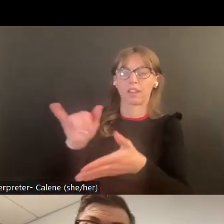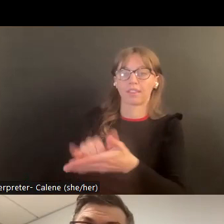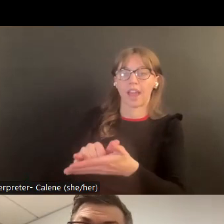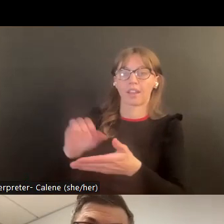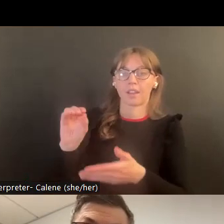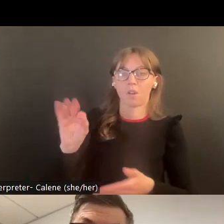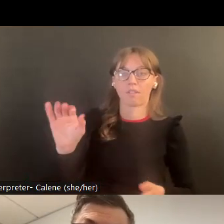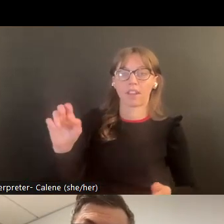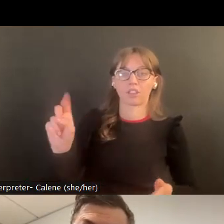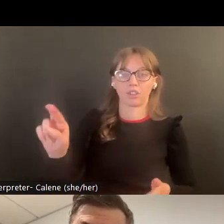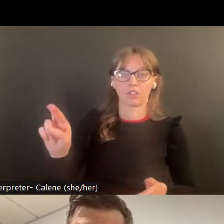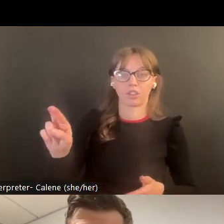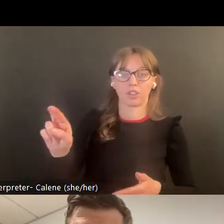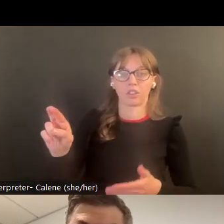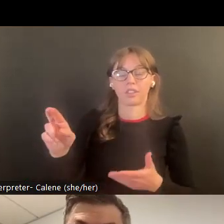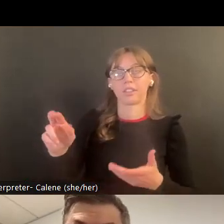ley lo que sería